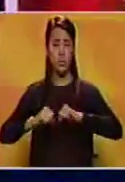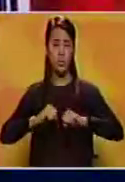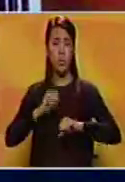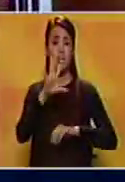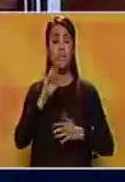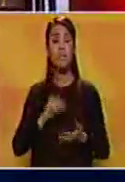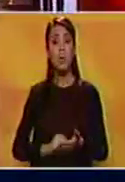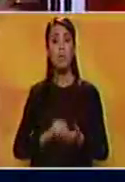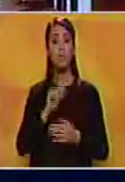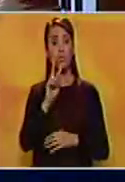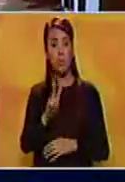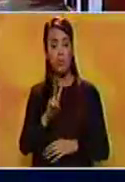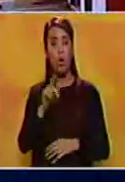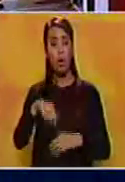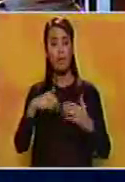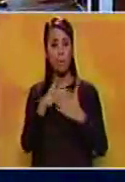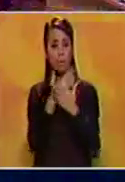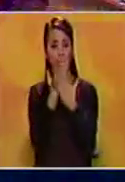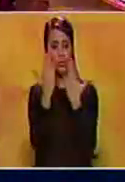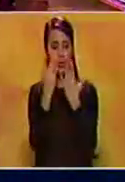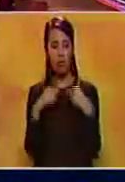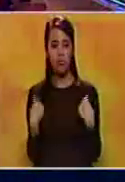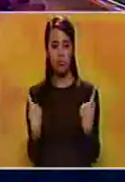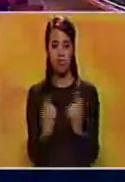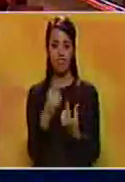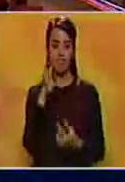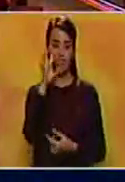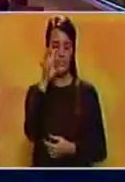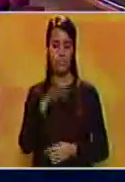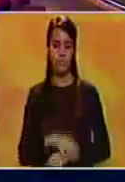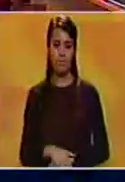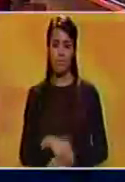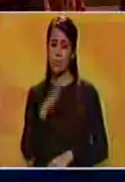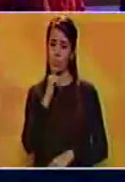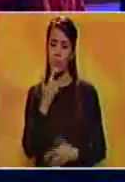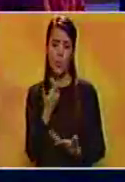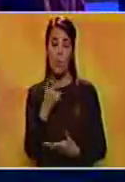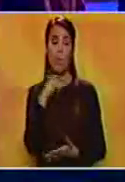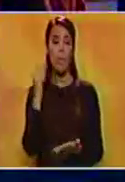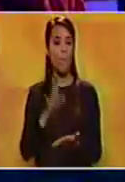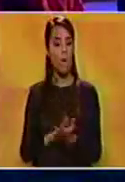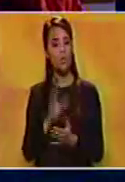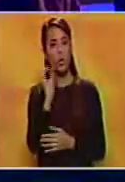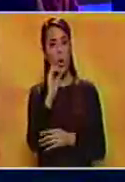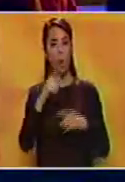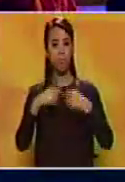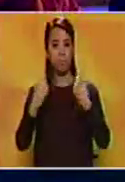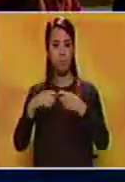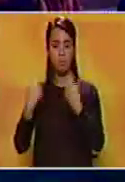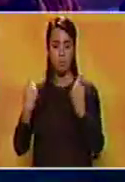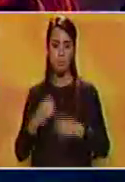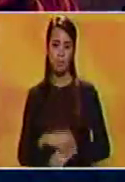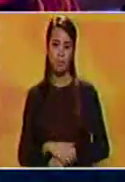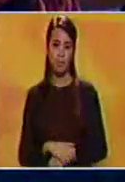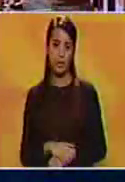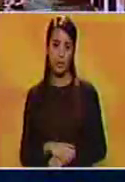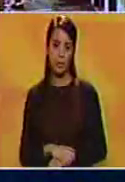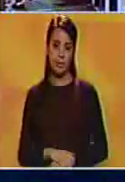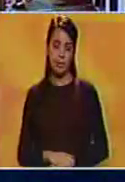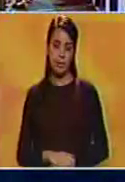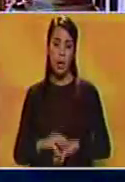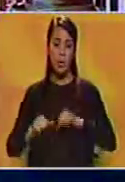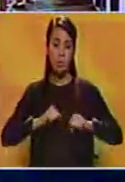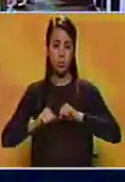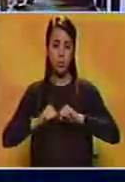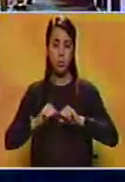5.2 grados acudió esta madrugada al centro del país sin que se reportaran víctimas o daños materiales. El temblor tuvo su